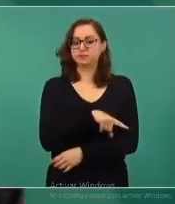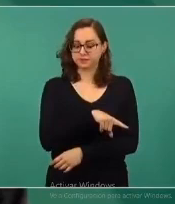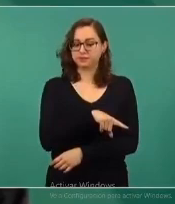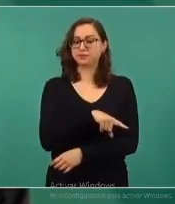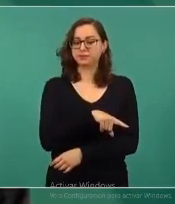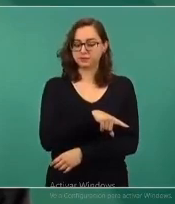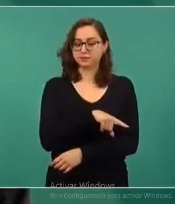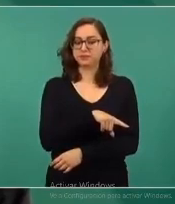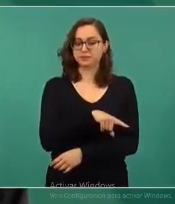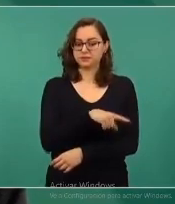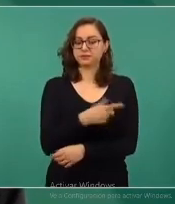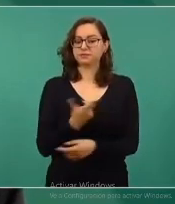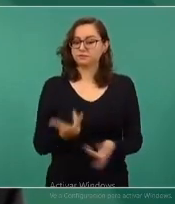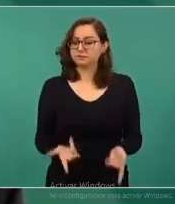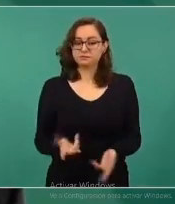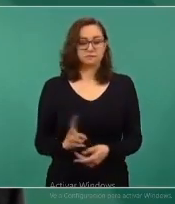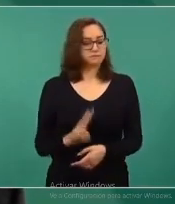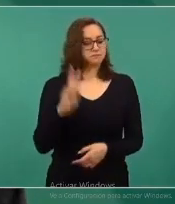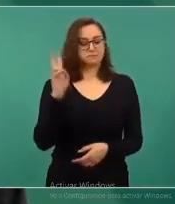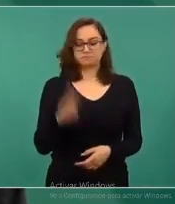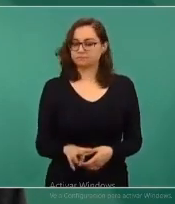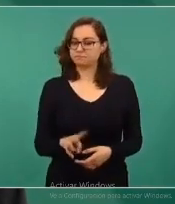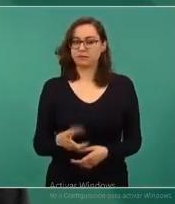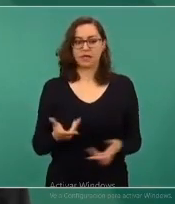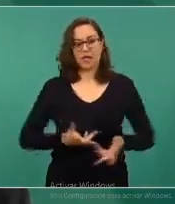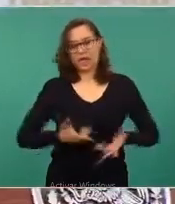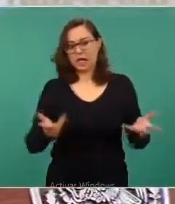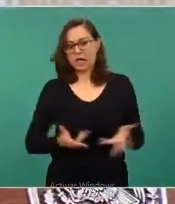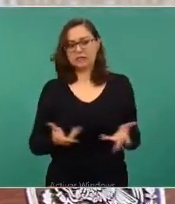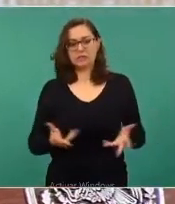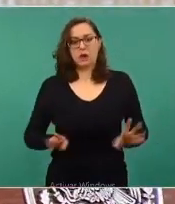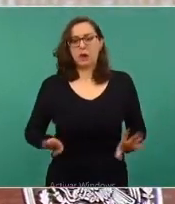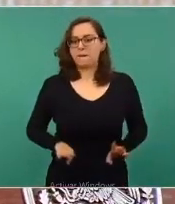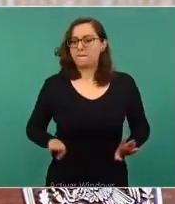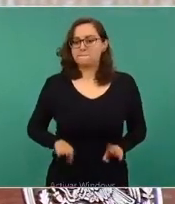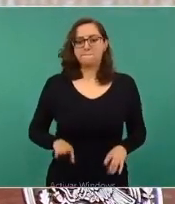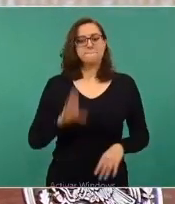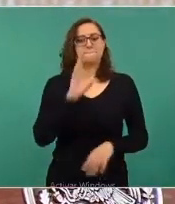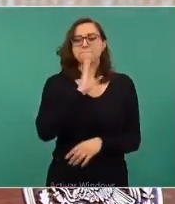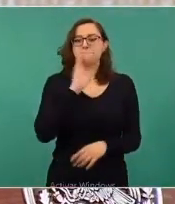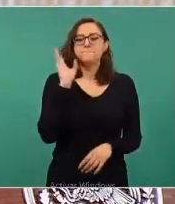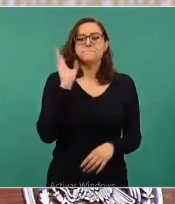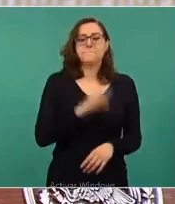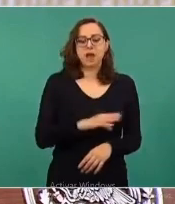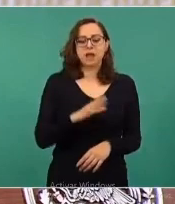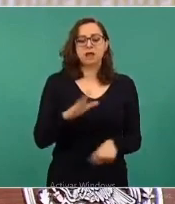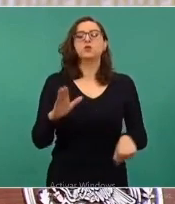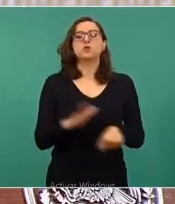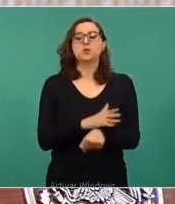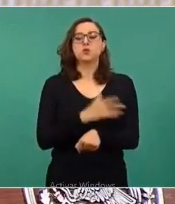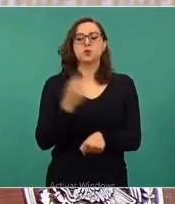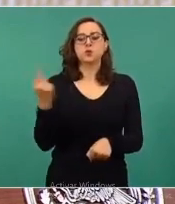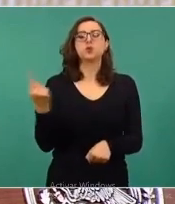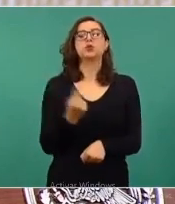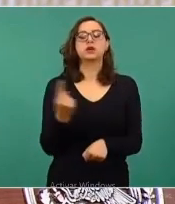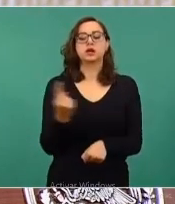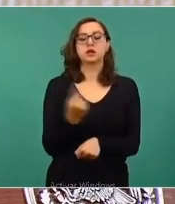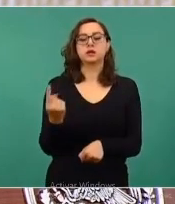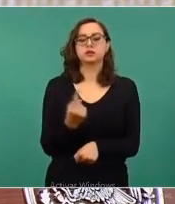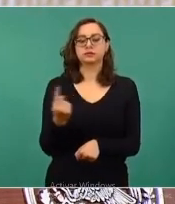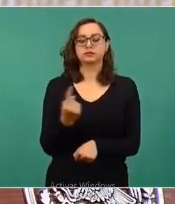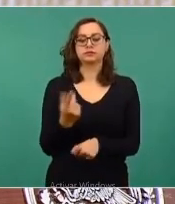se actuó mal porque se quería que